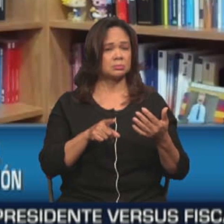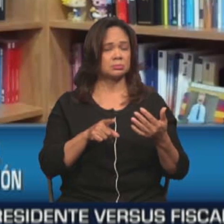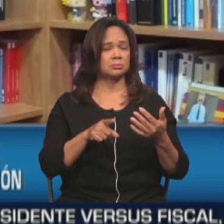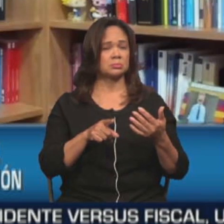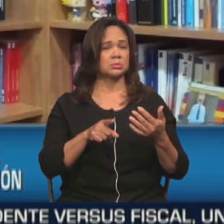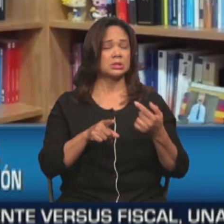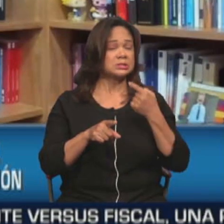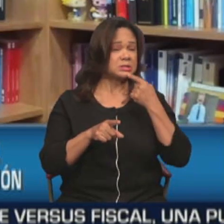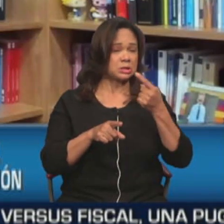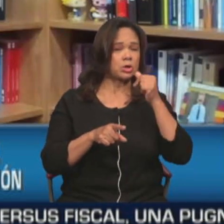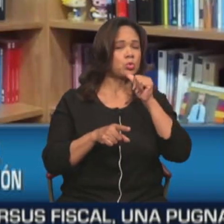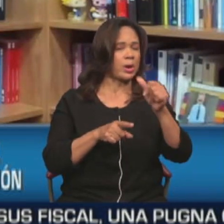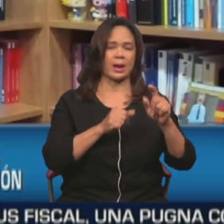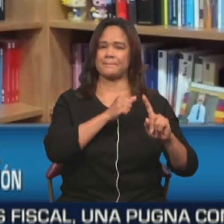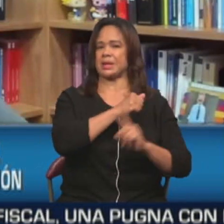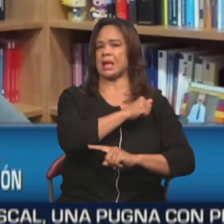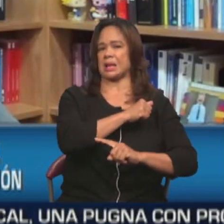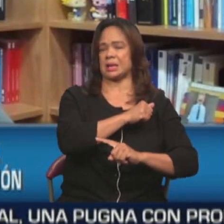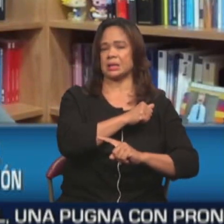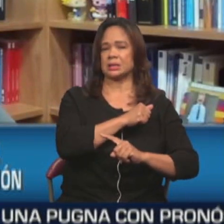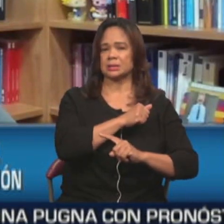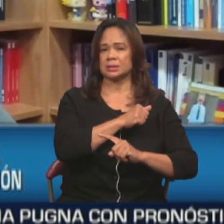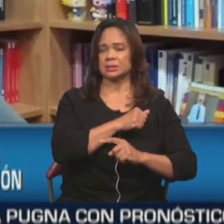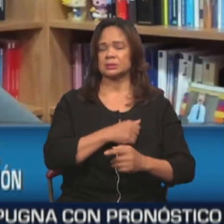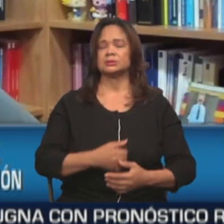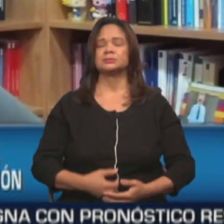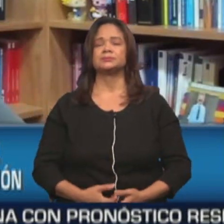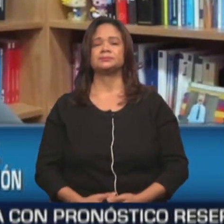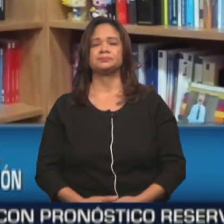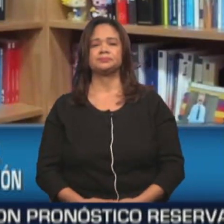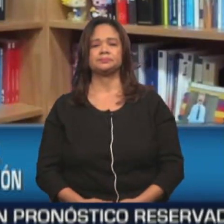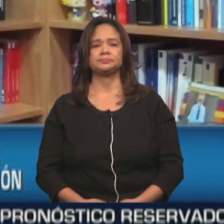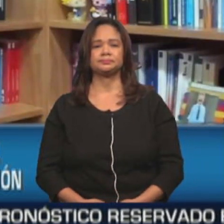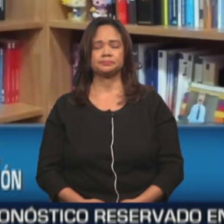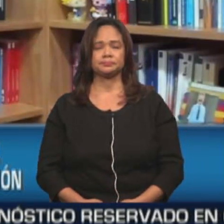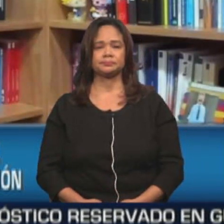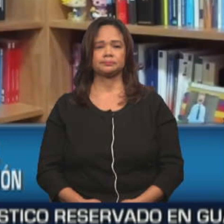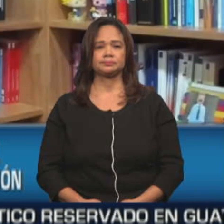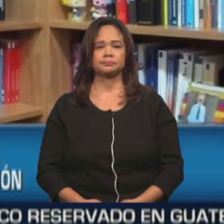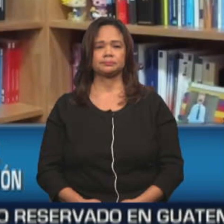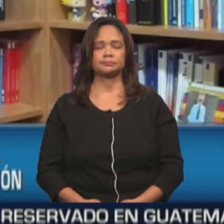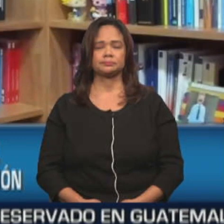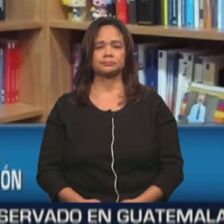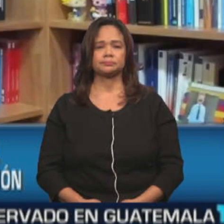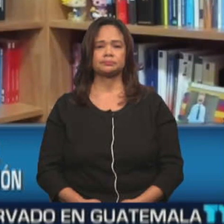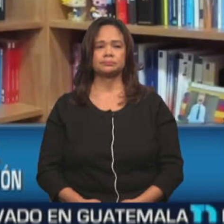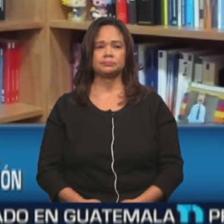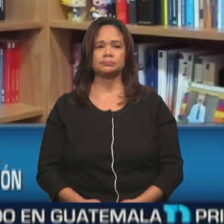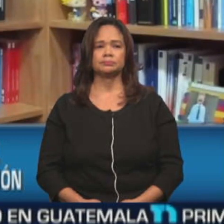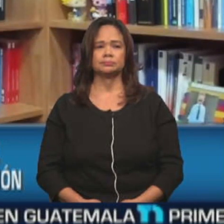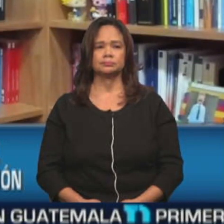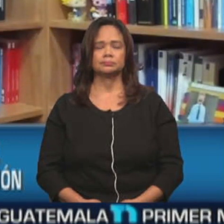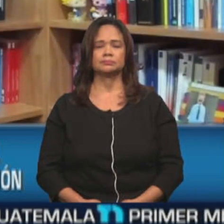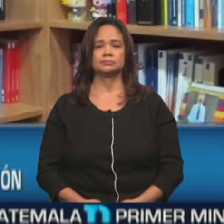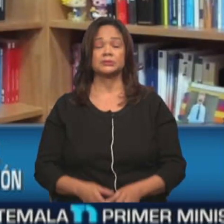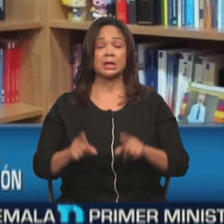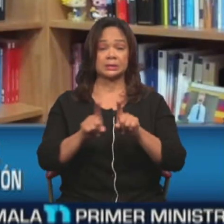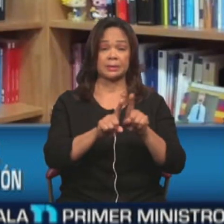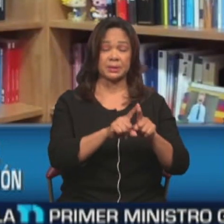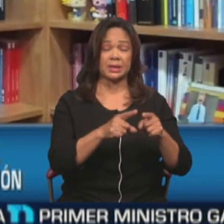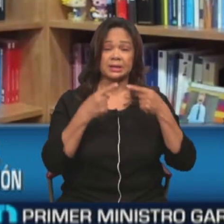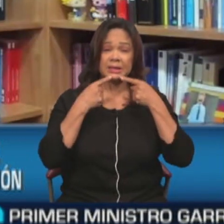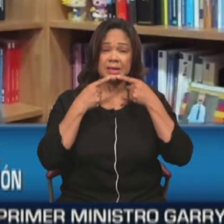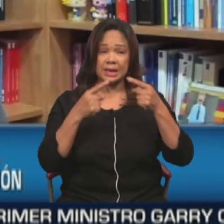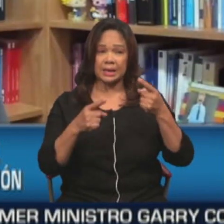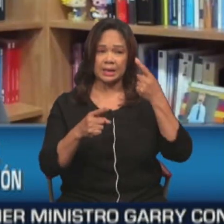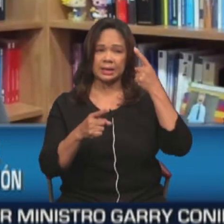vinculada a quién recibe ese soborno, ese supuesto soborno. Y le retó mucho mérito a las declaraciones que se habían obtenido